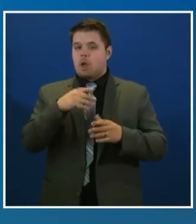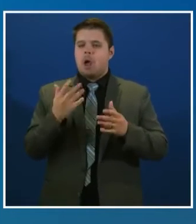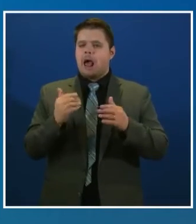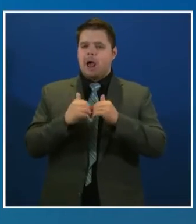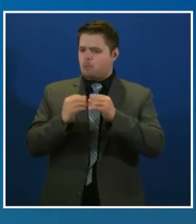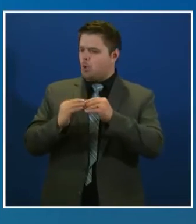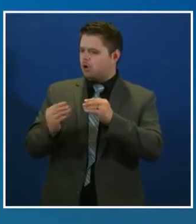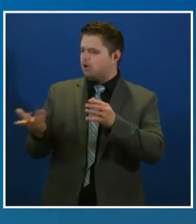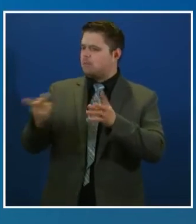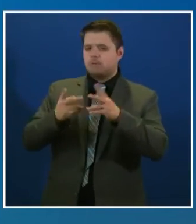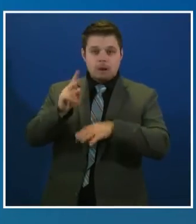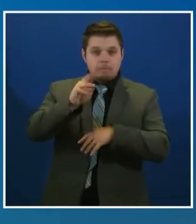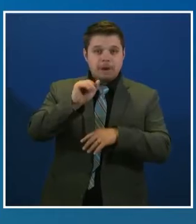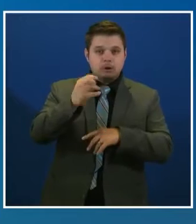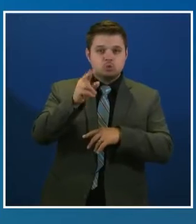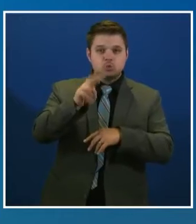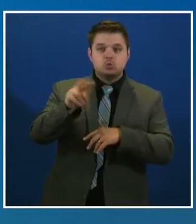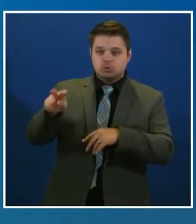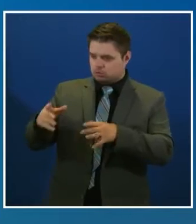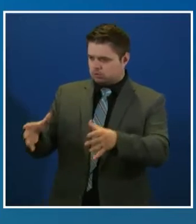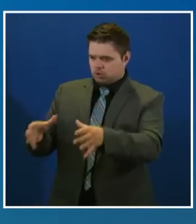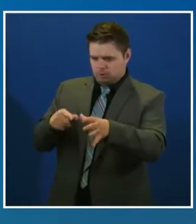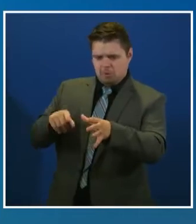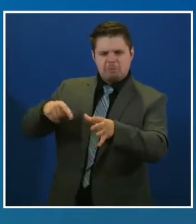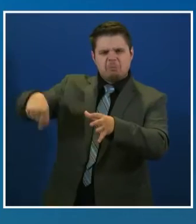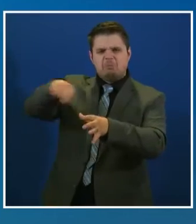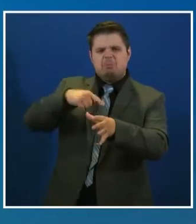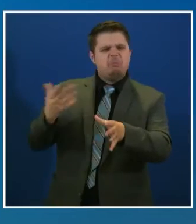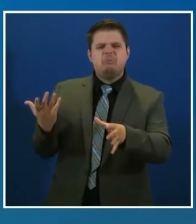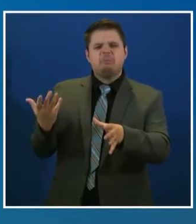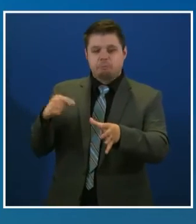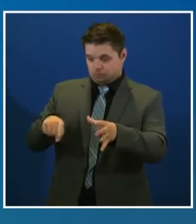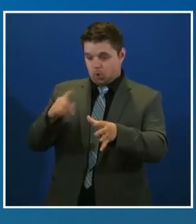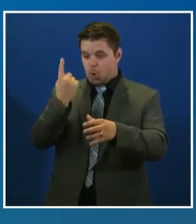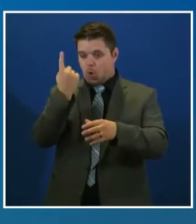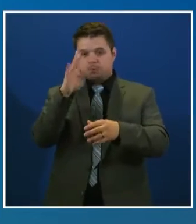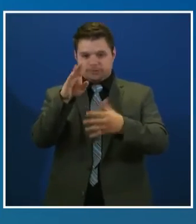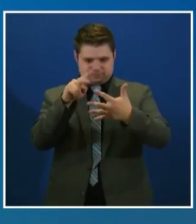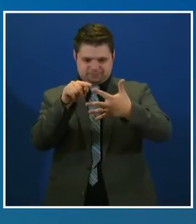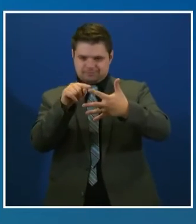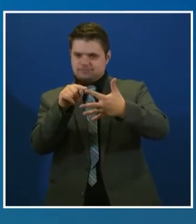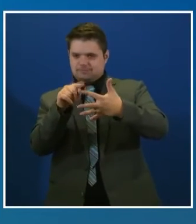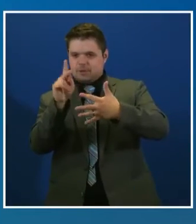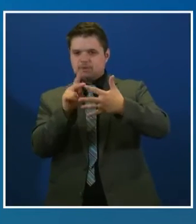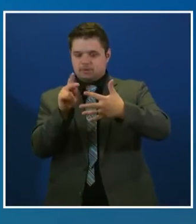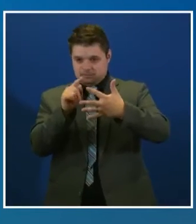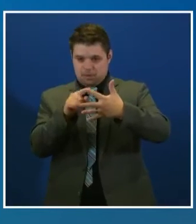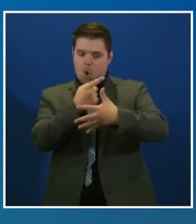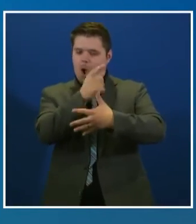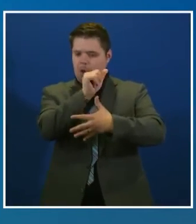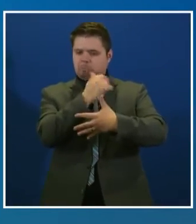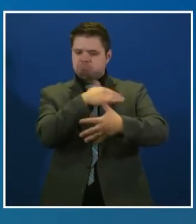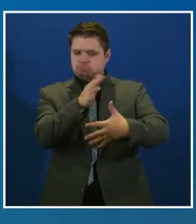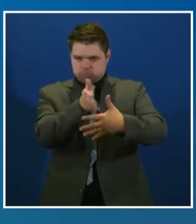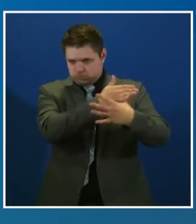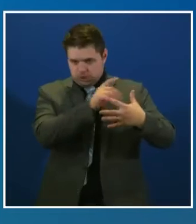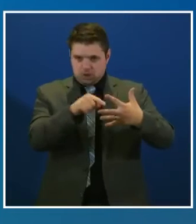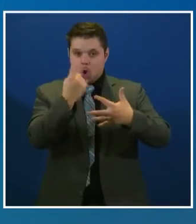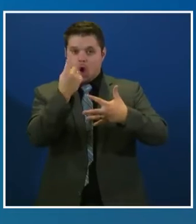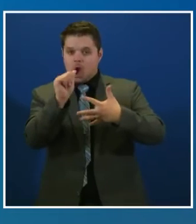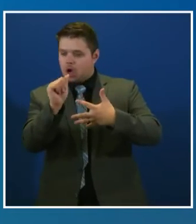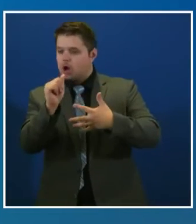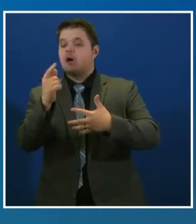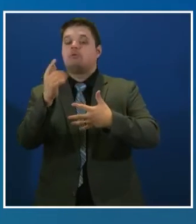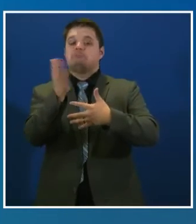del nivel 2 incluirá también a trabajadores fundamentales de la agricultura, del procesamiento de alimentos, de tiendas de